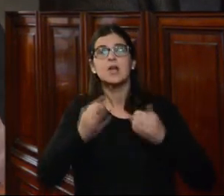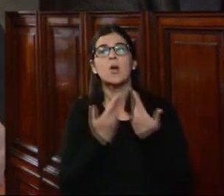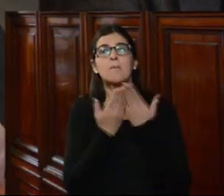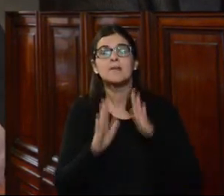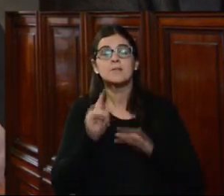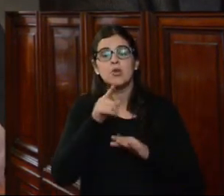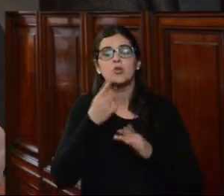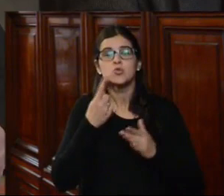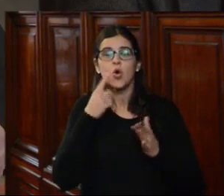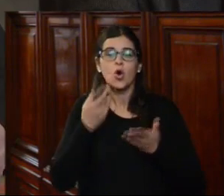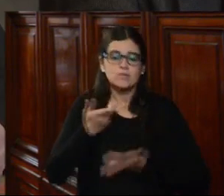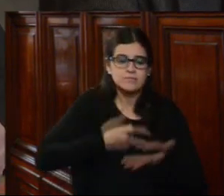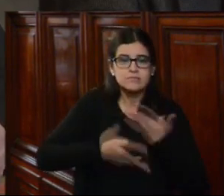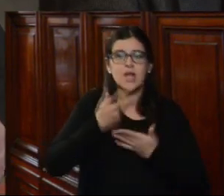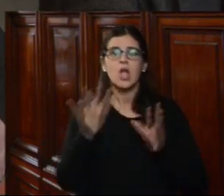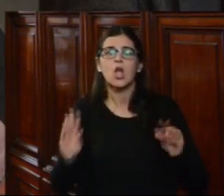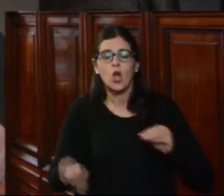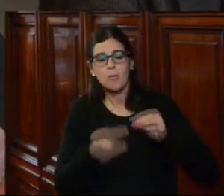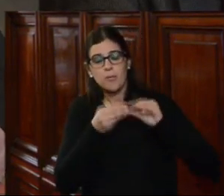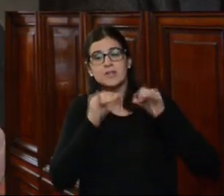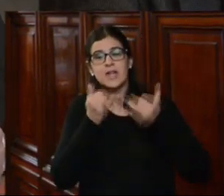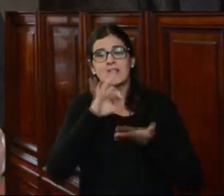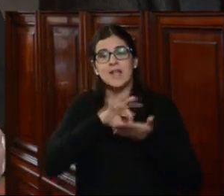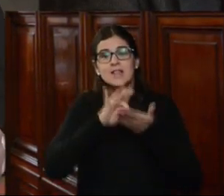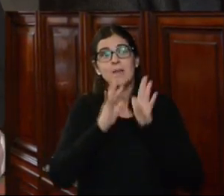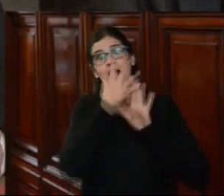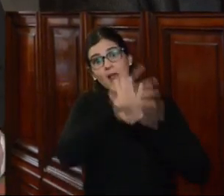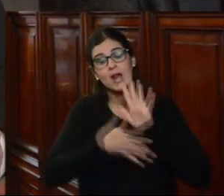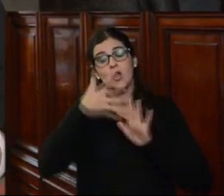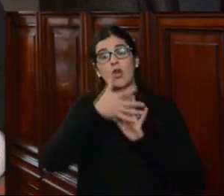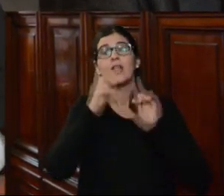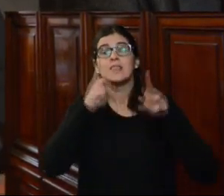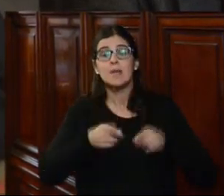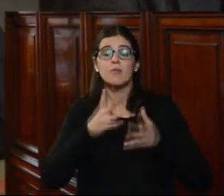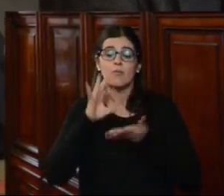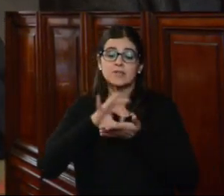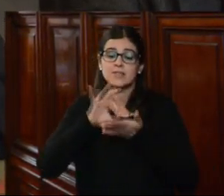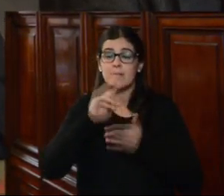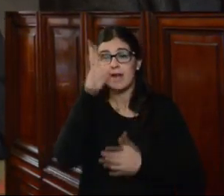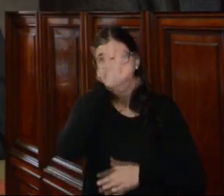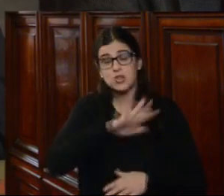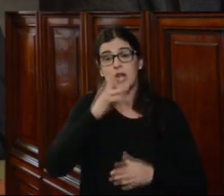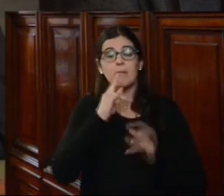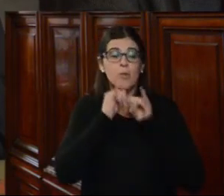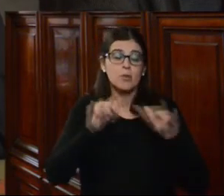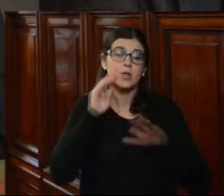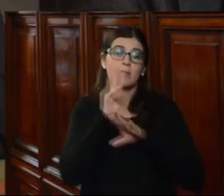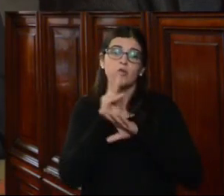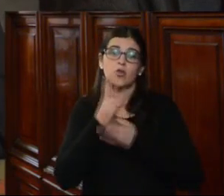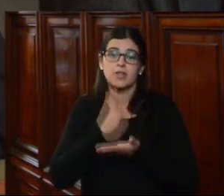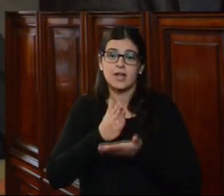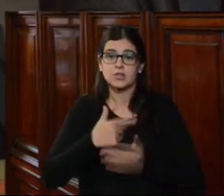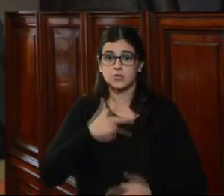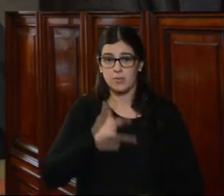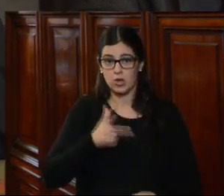principios de subsidiariedad y complementariedad entre el sistema regional y los sistemas nacionales para la defensa, promoción y protección de los derechos